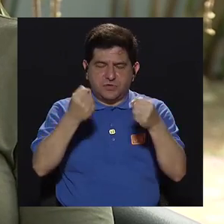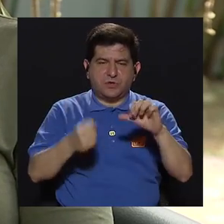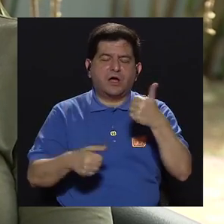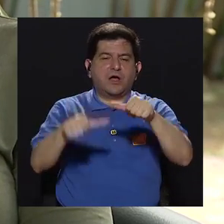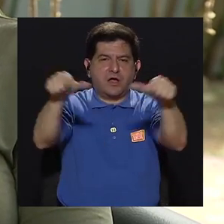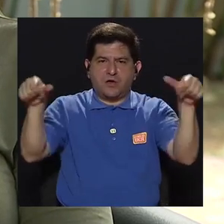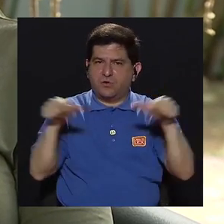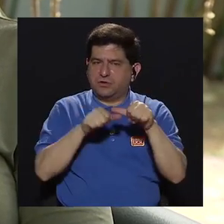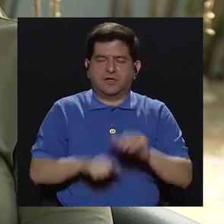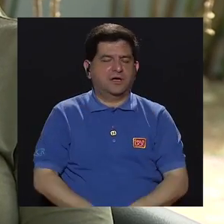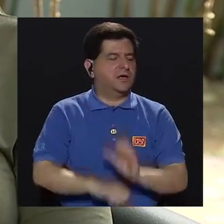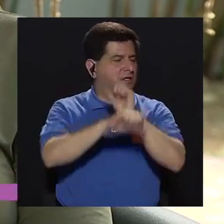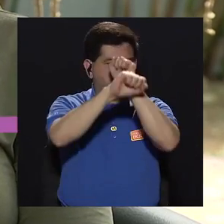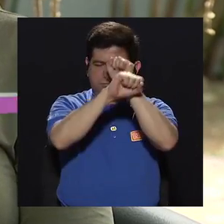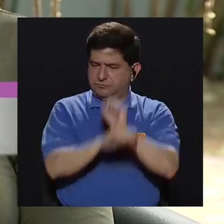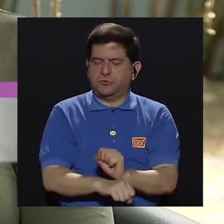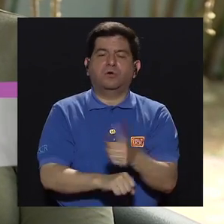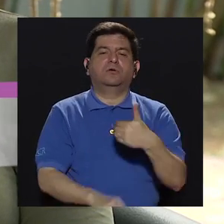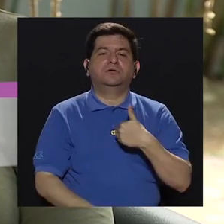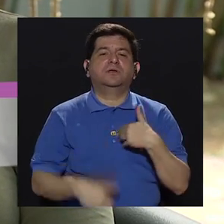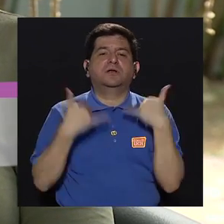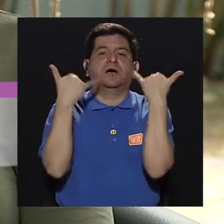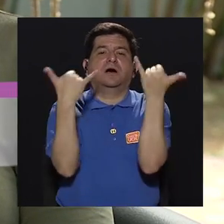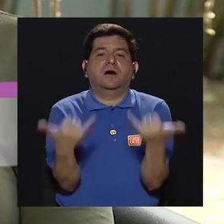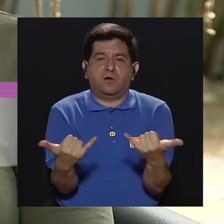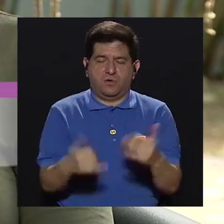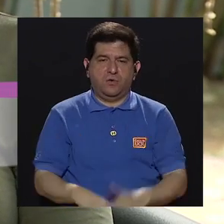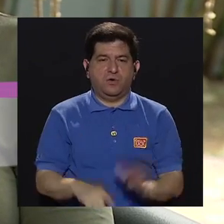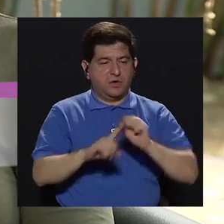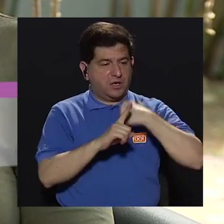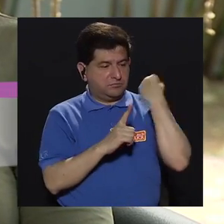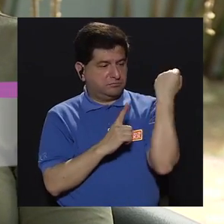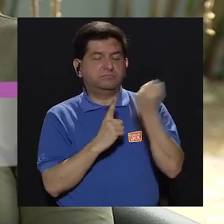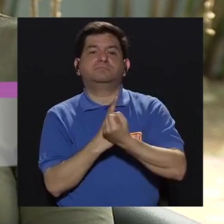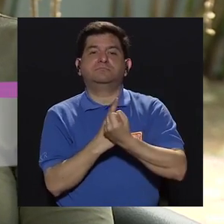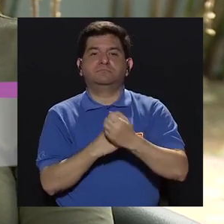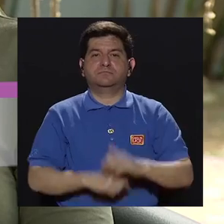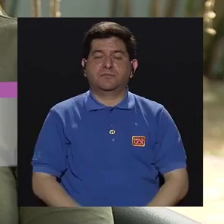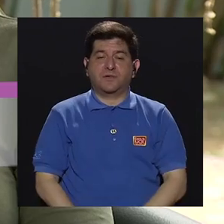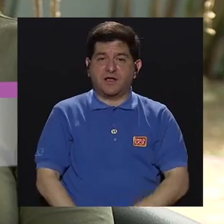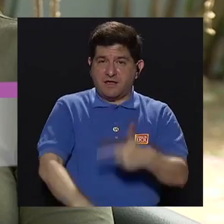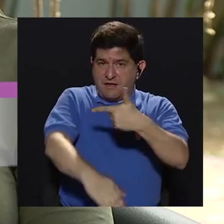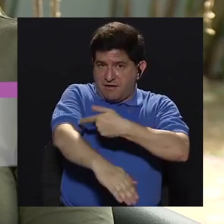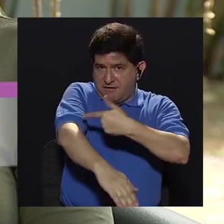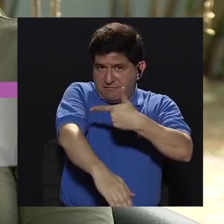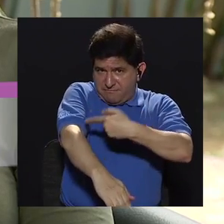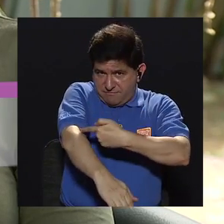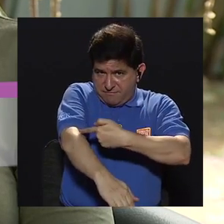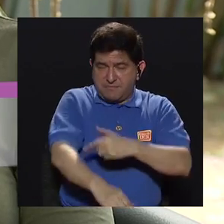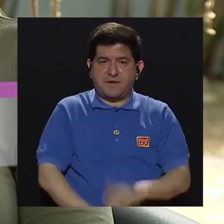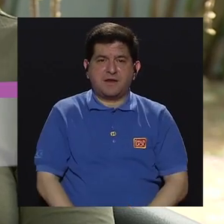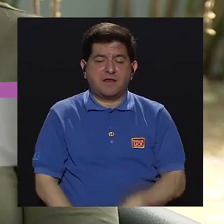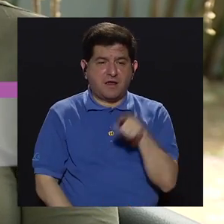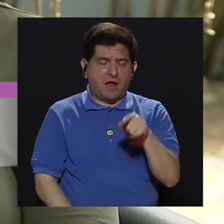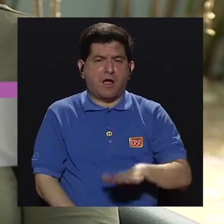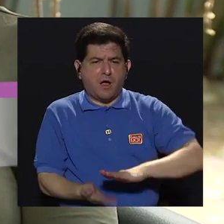otros ámbitos no tradicionales. Tenemos ahora la situación de que enfermería se ha ido